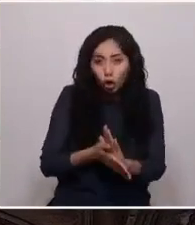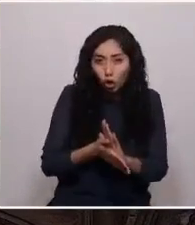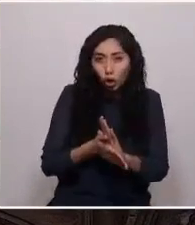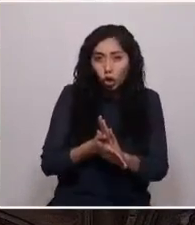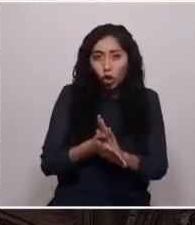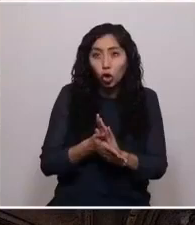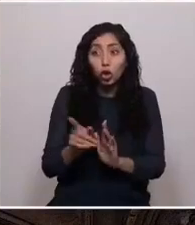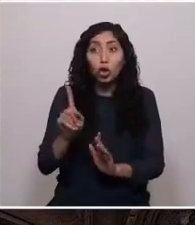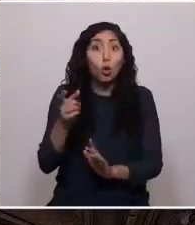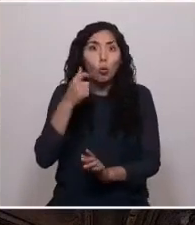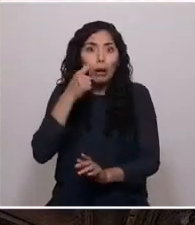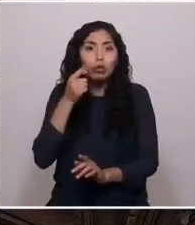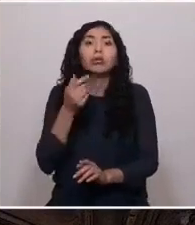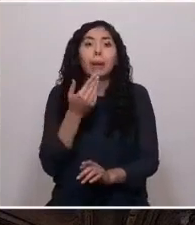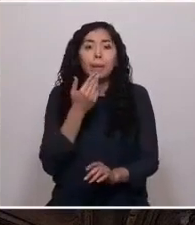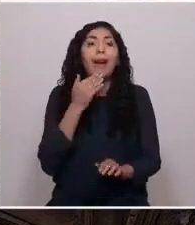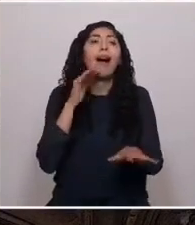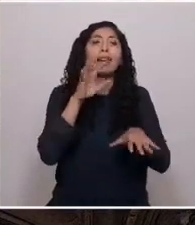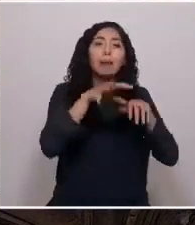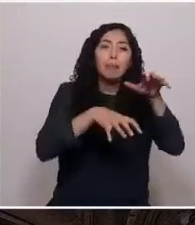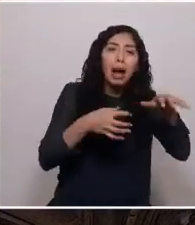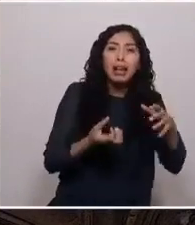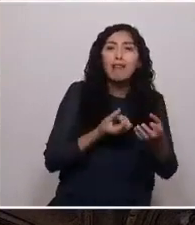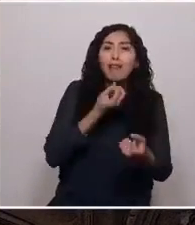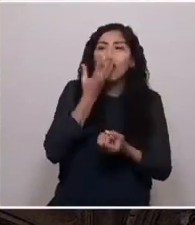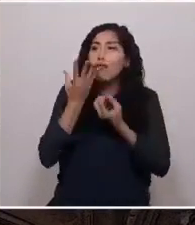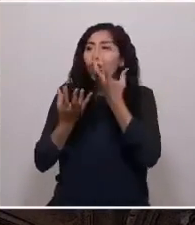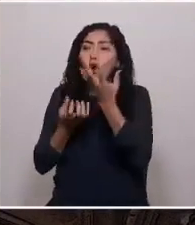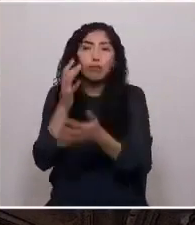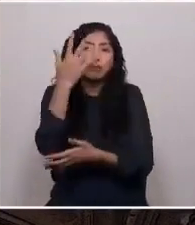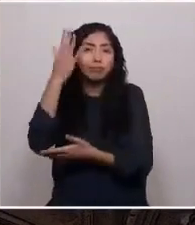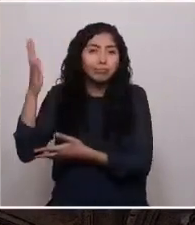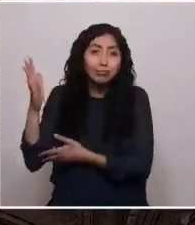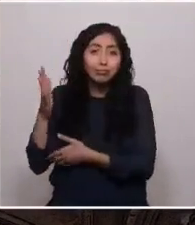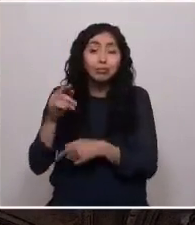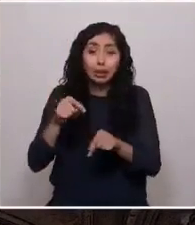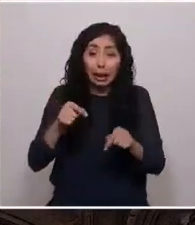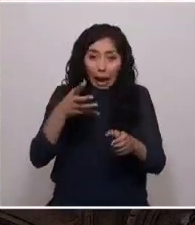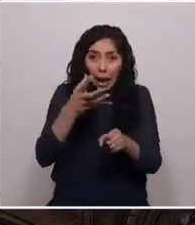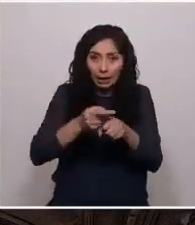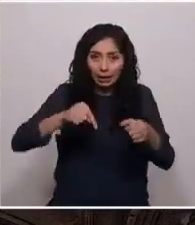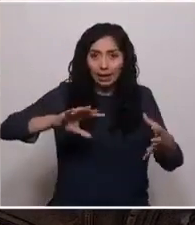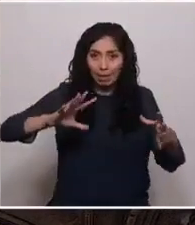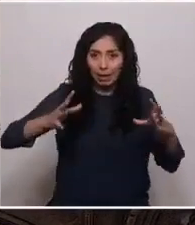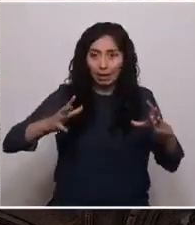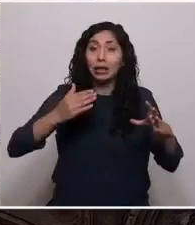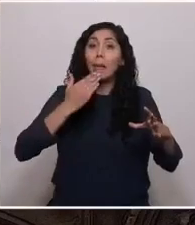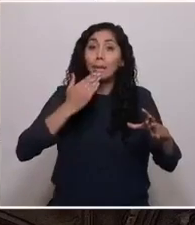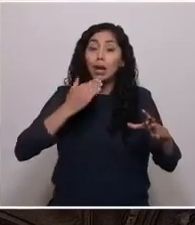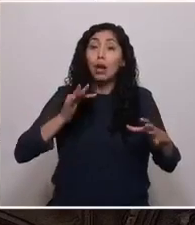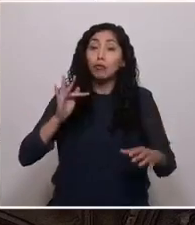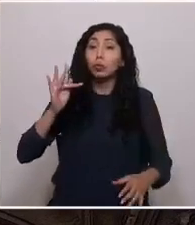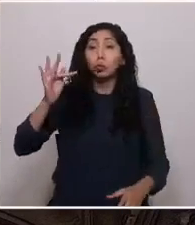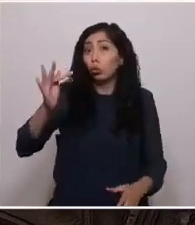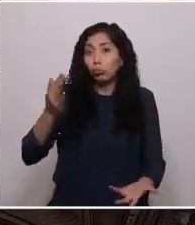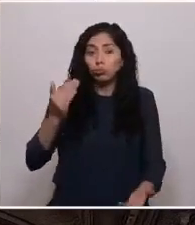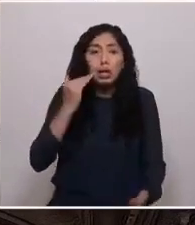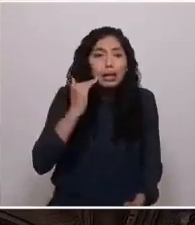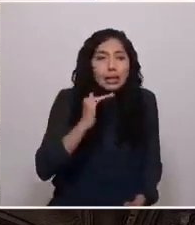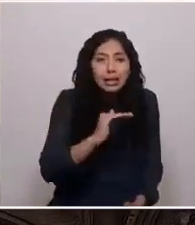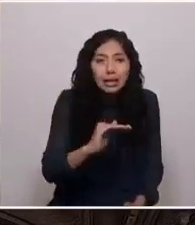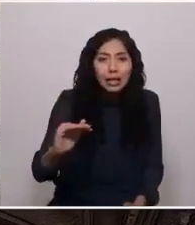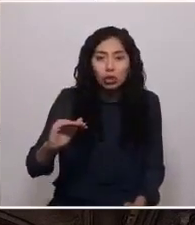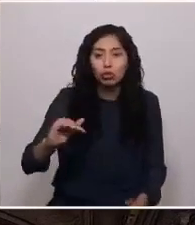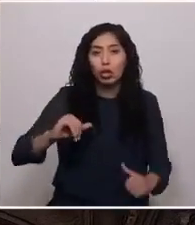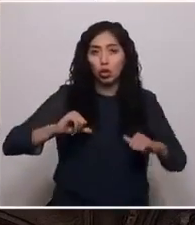que habitan nuestro planeta y con nuestras futuras generaciones, incluidos los niños y jóvenes